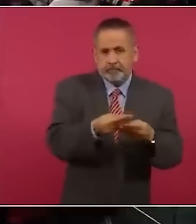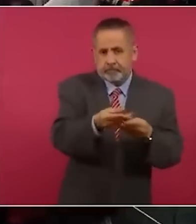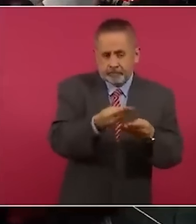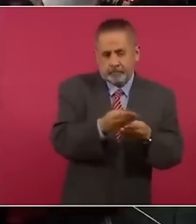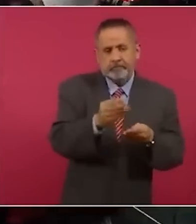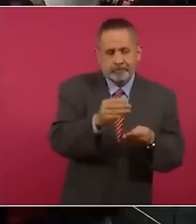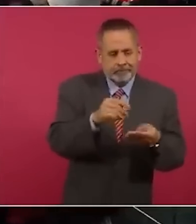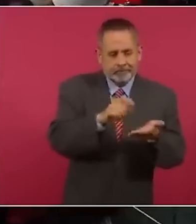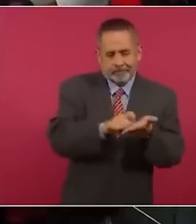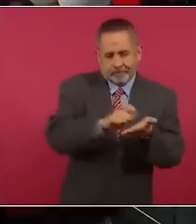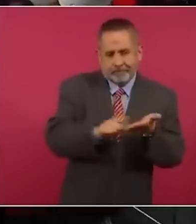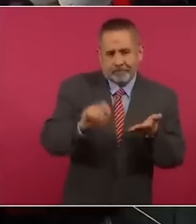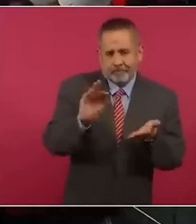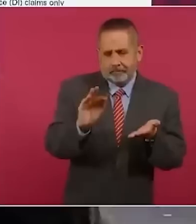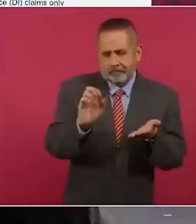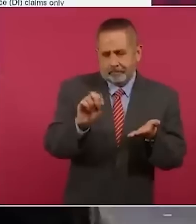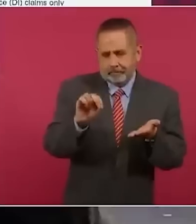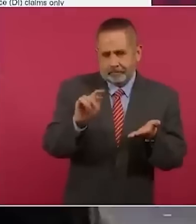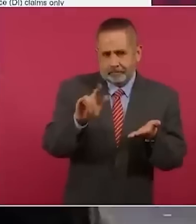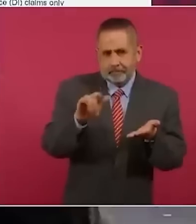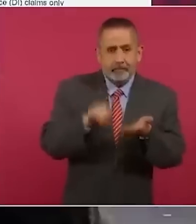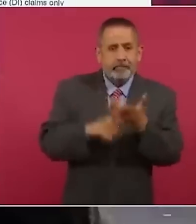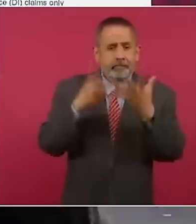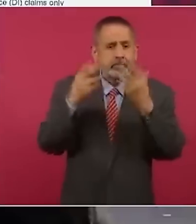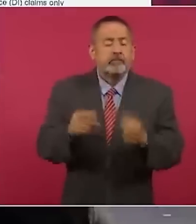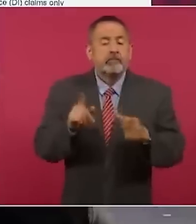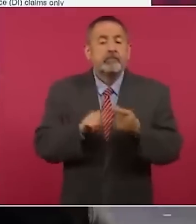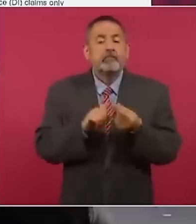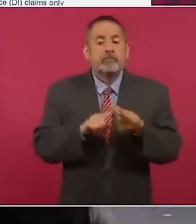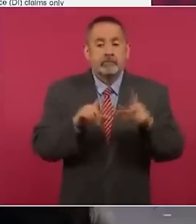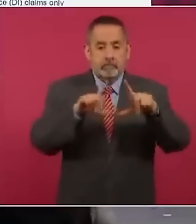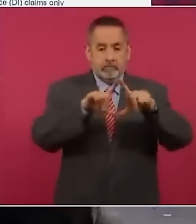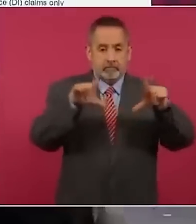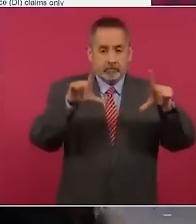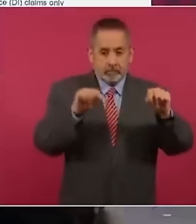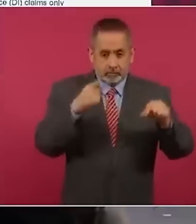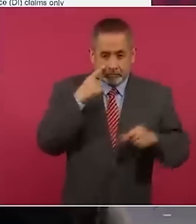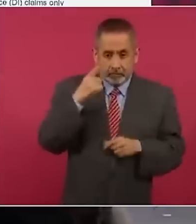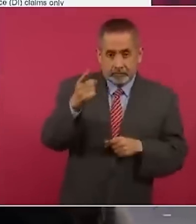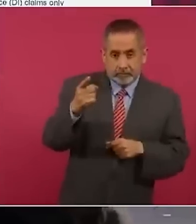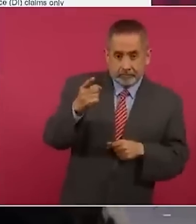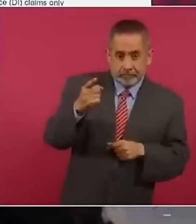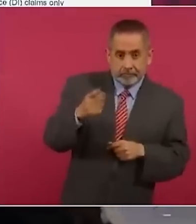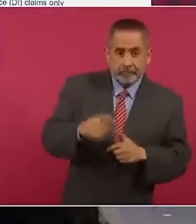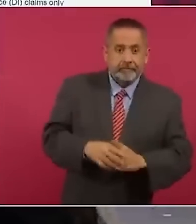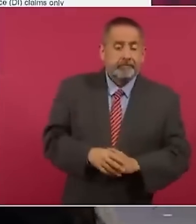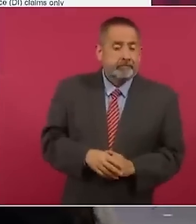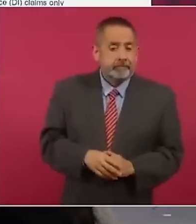el fentanilo. Es decir, ¿dónde están el mayor número de recetas concentradas? Donde ustedes vean este color.